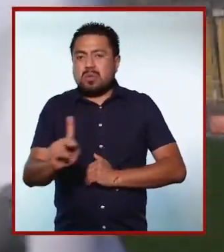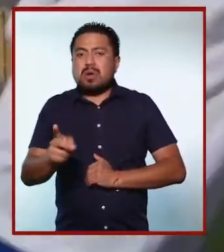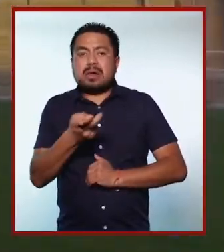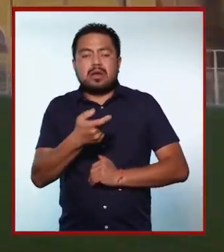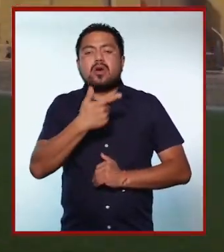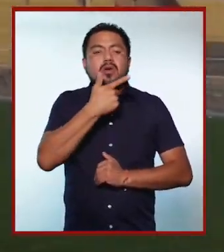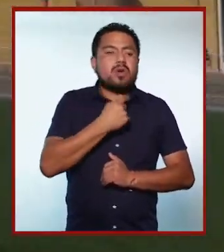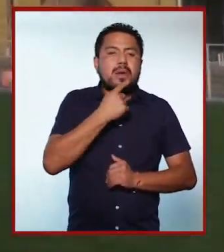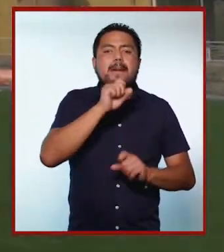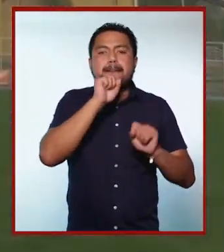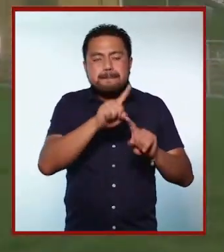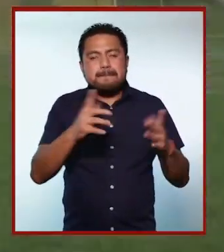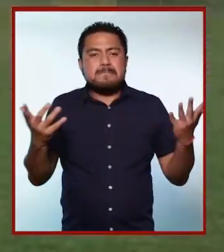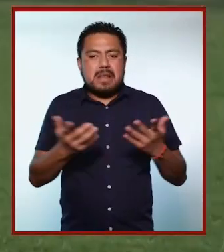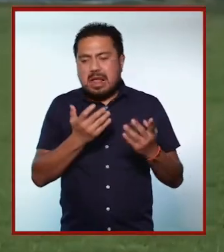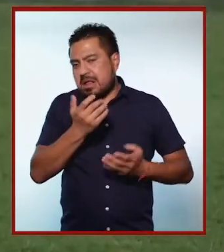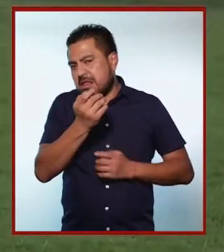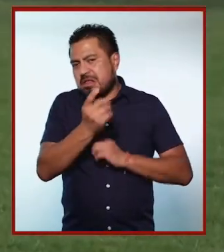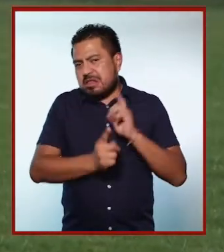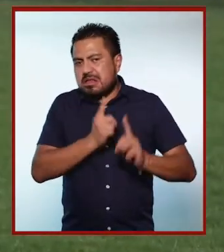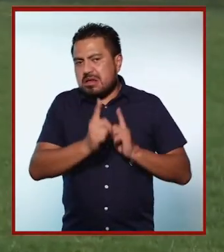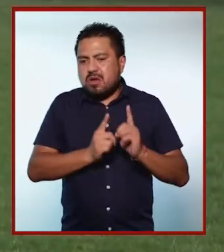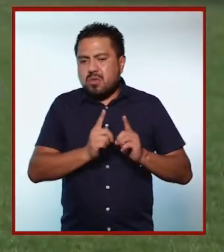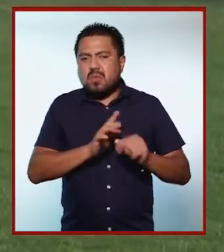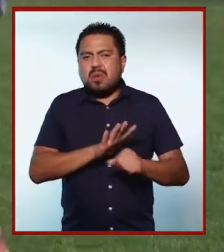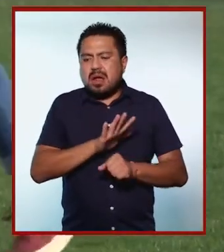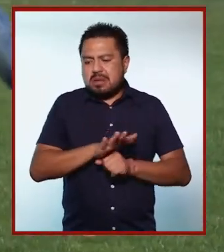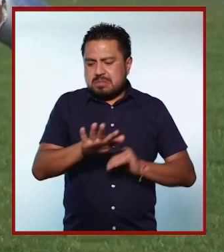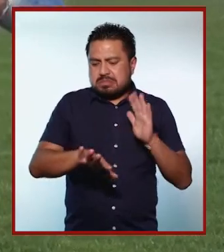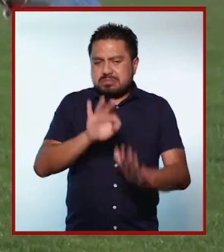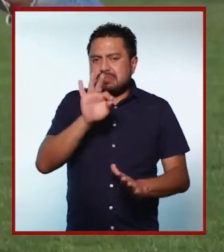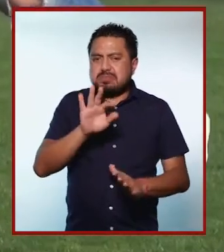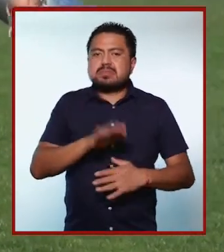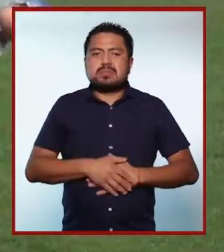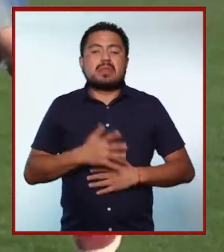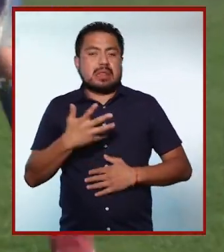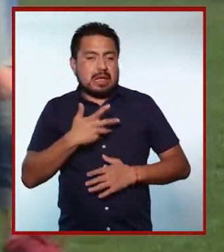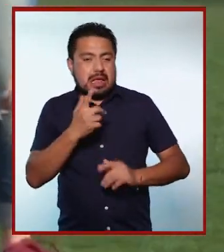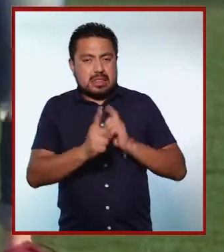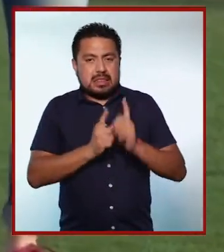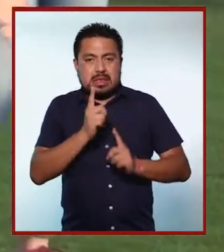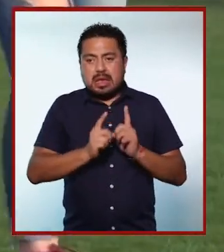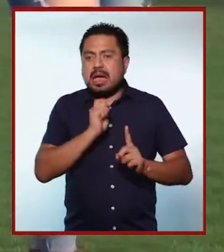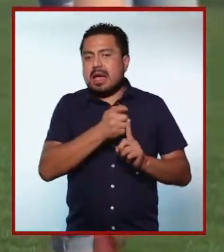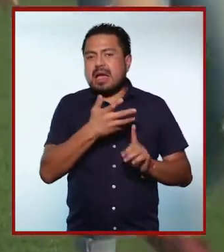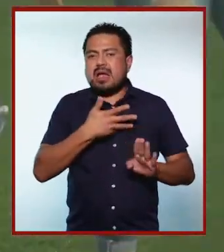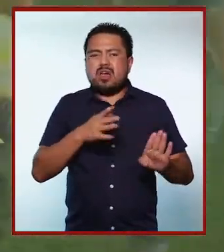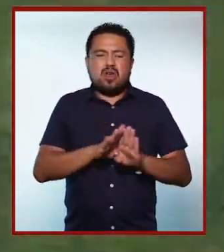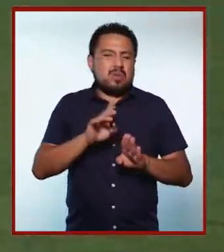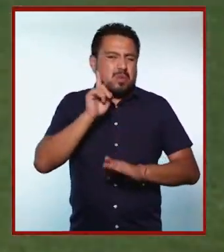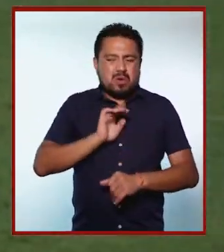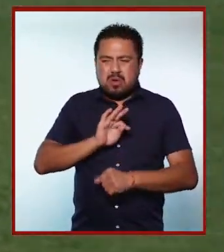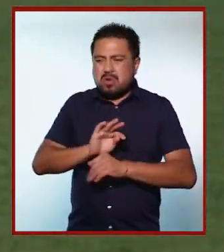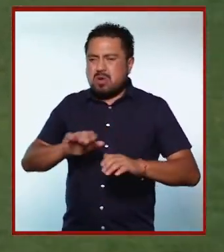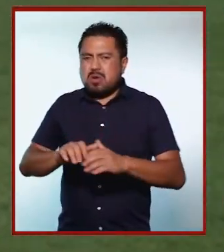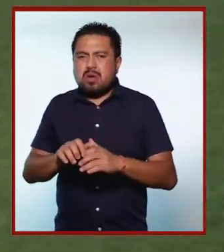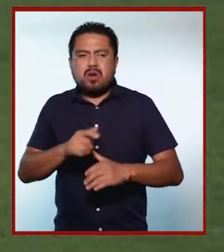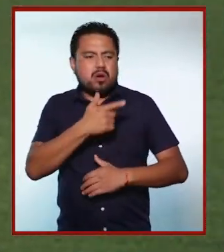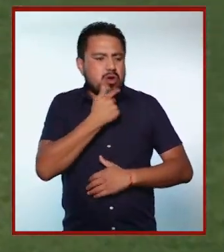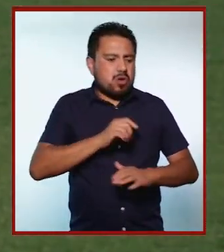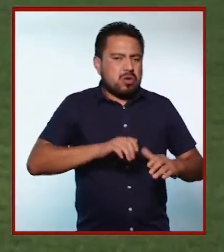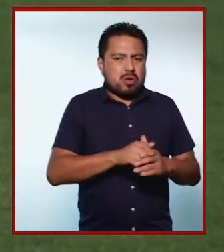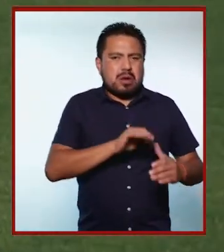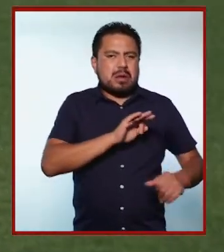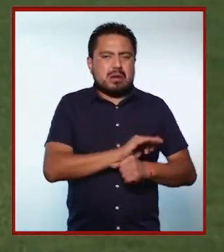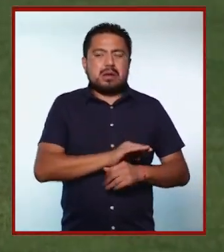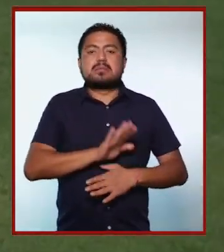que las mujeres y los hombres practiquen determinados deportes, ¿no? Hay deportes que están feminizados y hay deportes